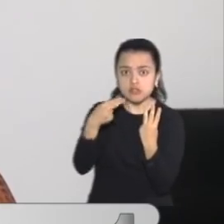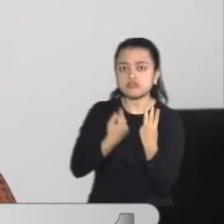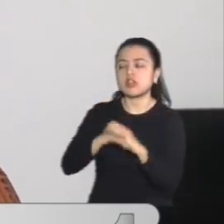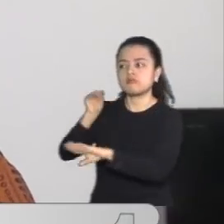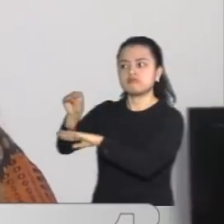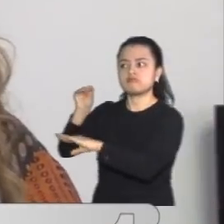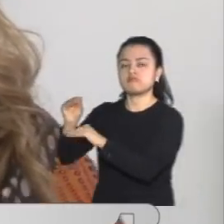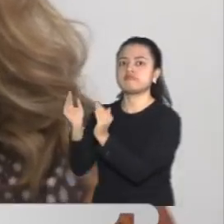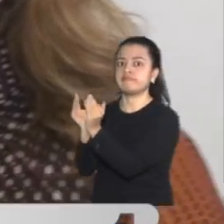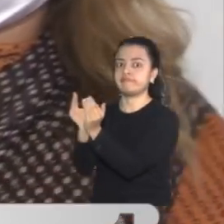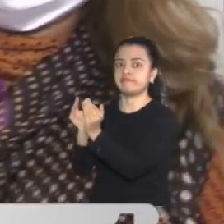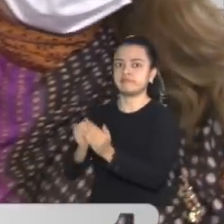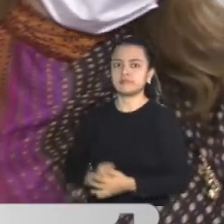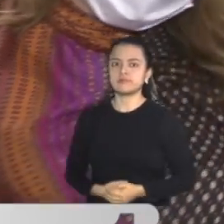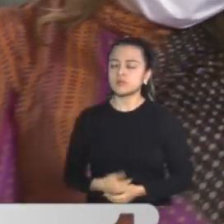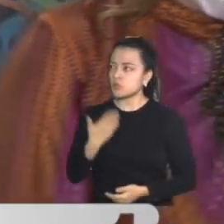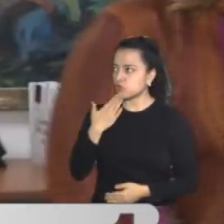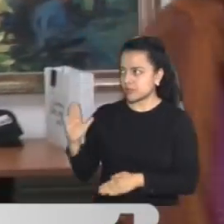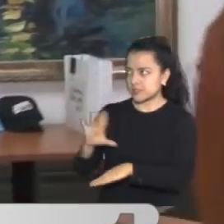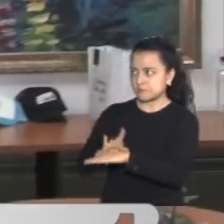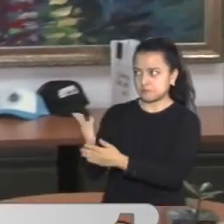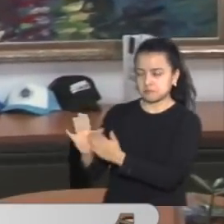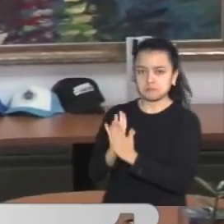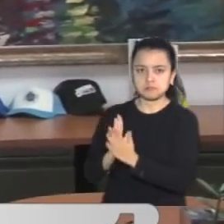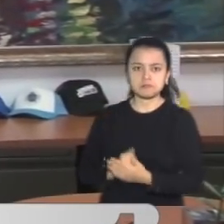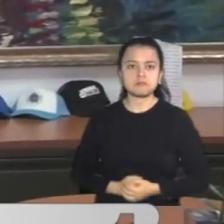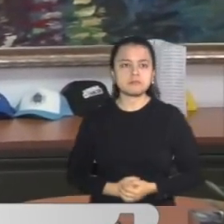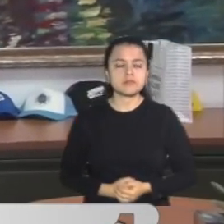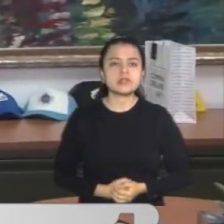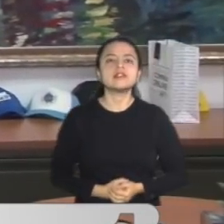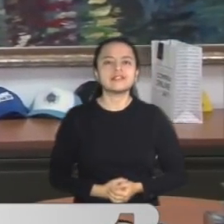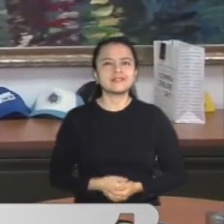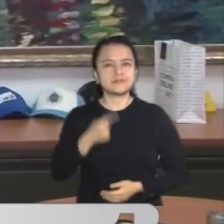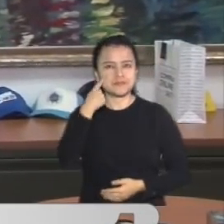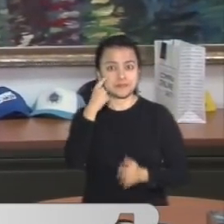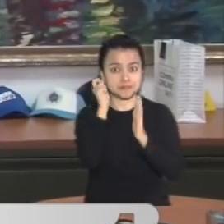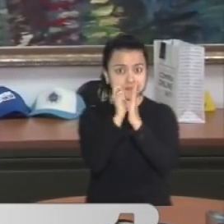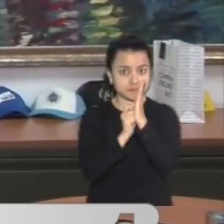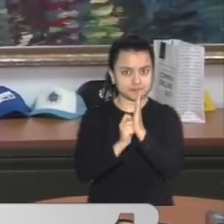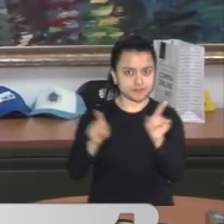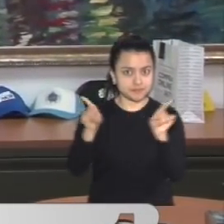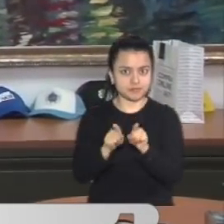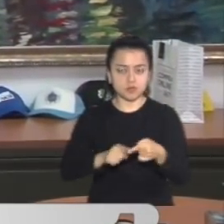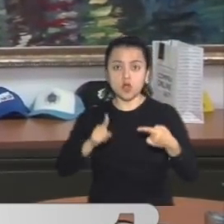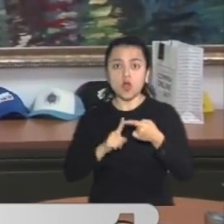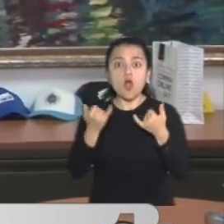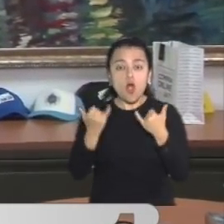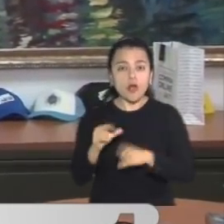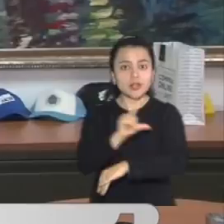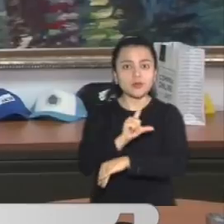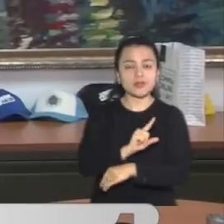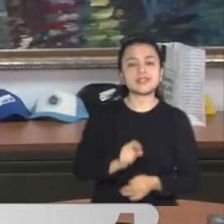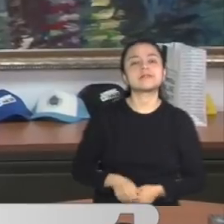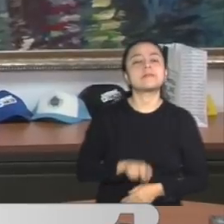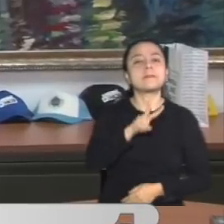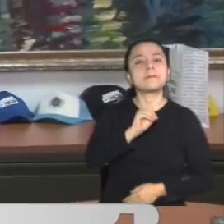Muchas gracias, doctora, por estar en Noticiantro 1 CMI. Pues bien, recordemos la información, a partir de hoy, lunes 20 de diciembre y hasta el próximo 15